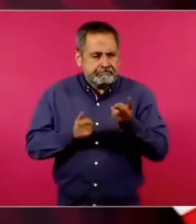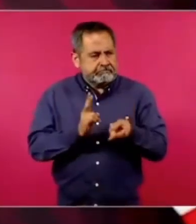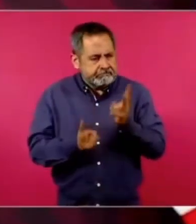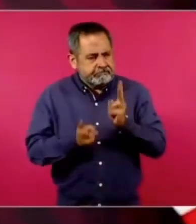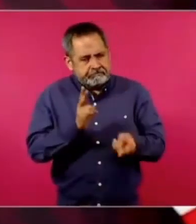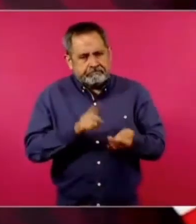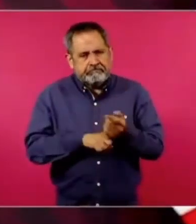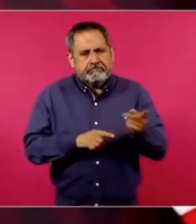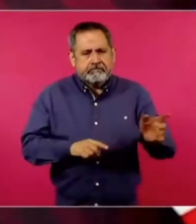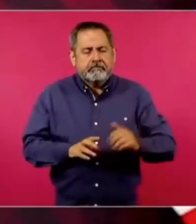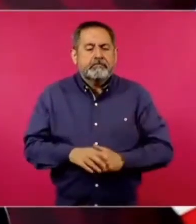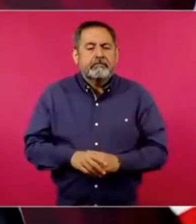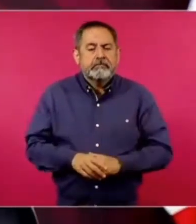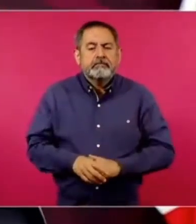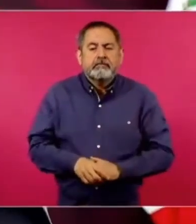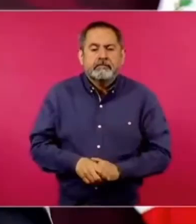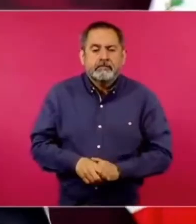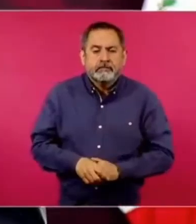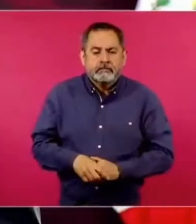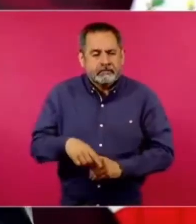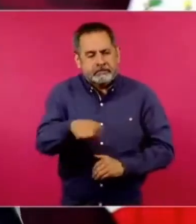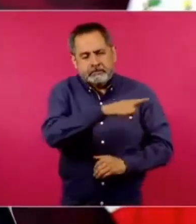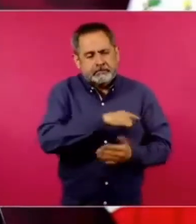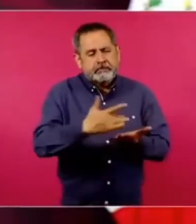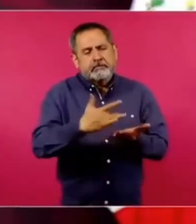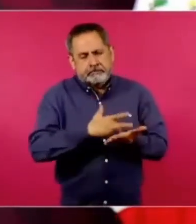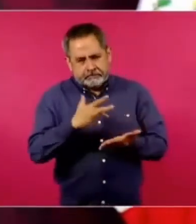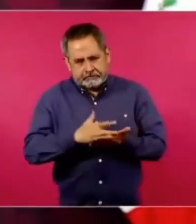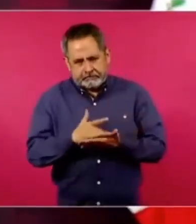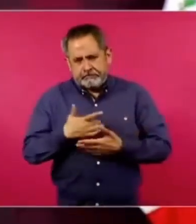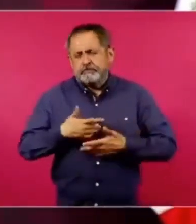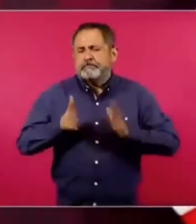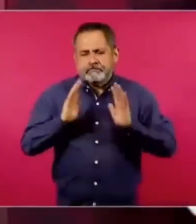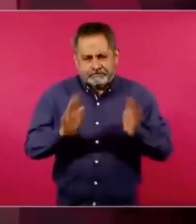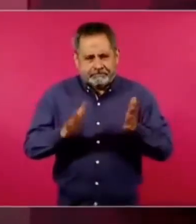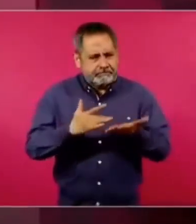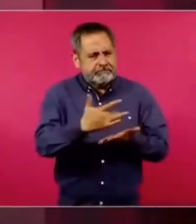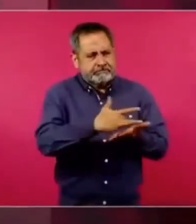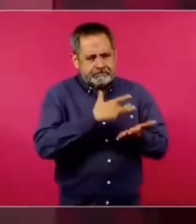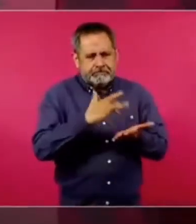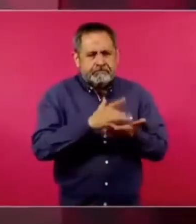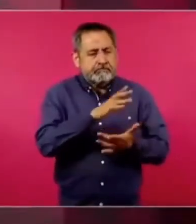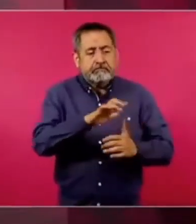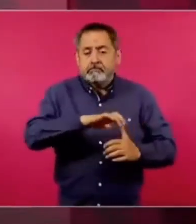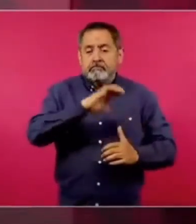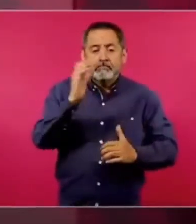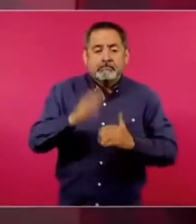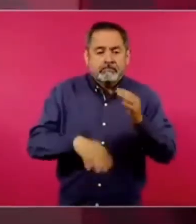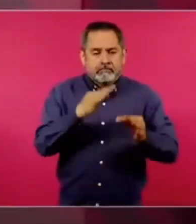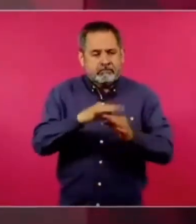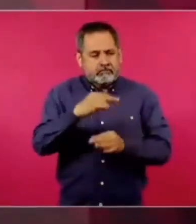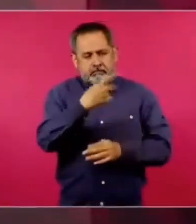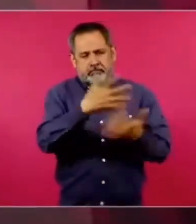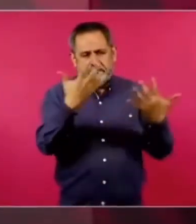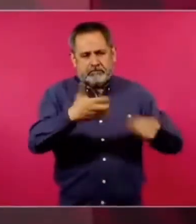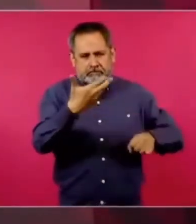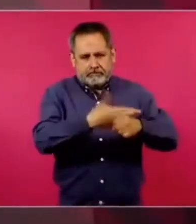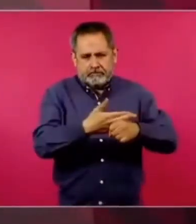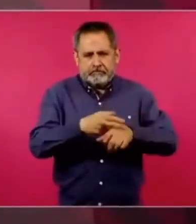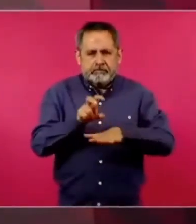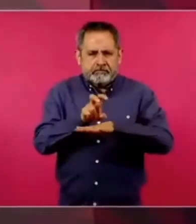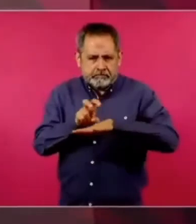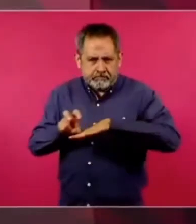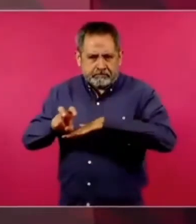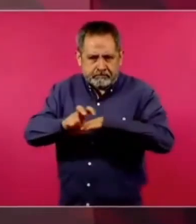nos están apoyando, ya terminaron un tramo, su empresa en el Tren Maya,